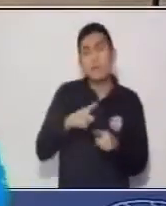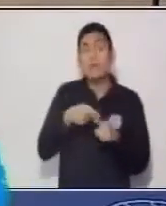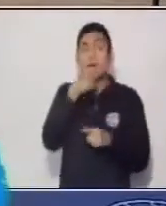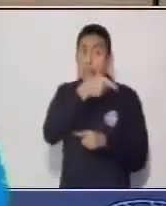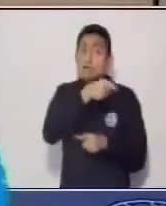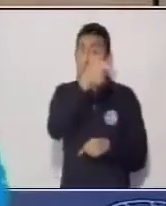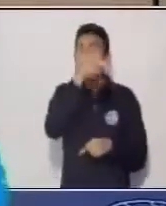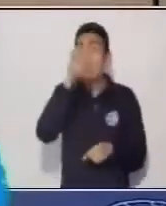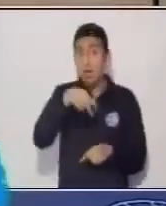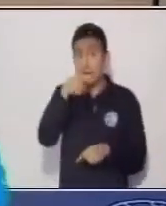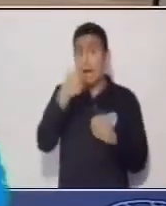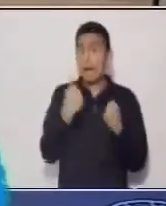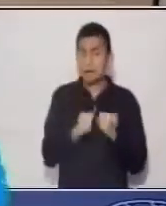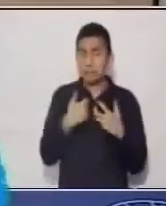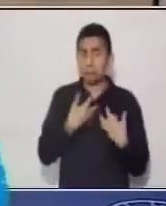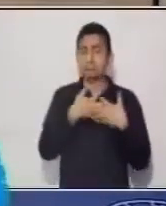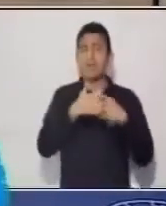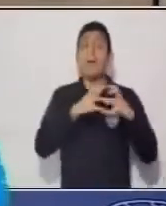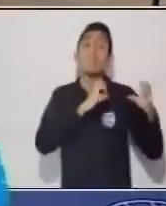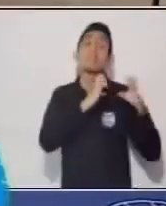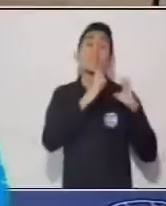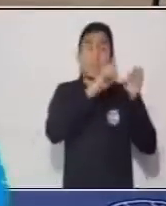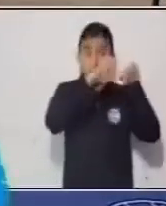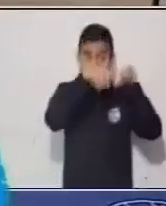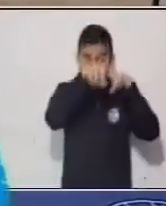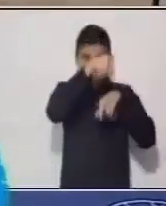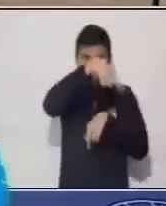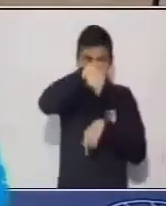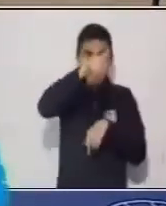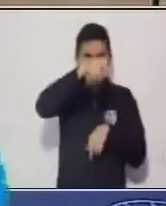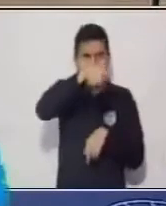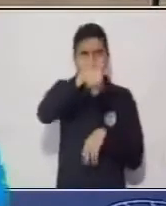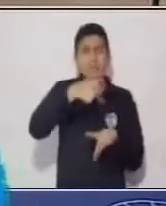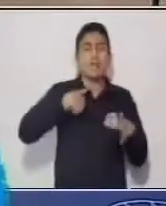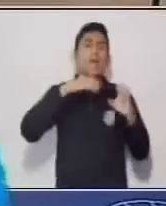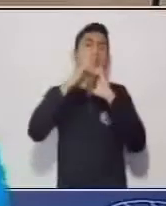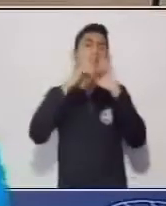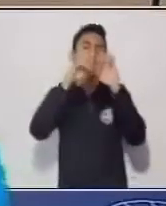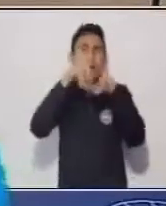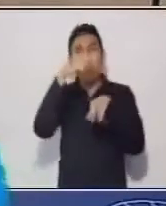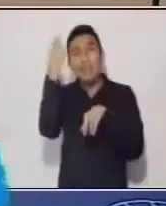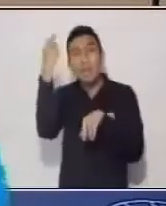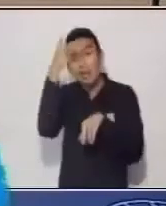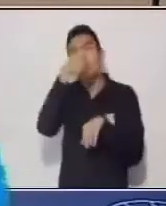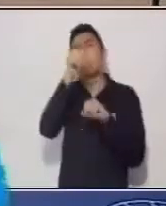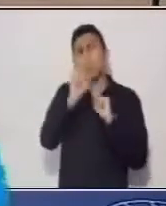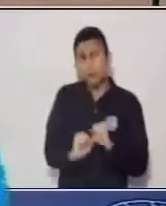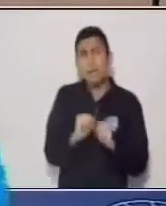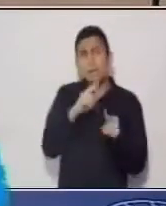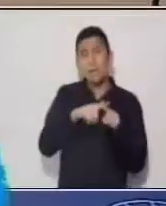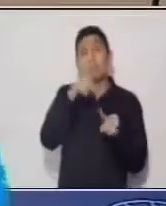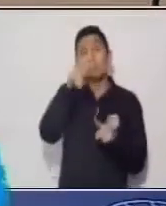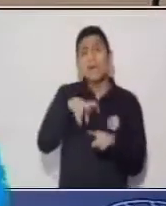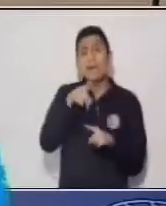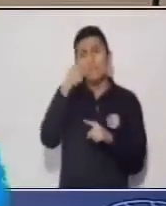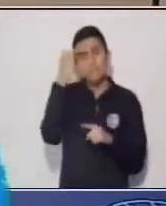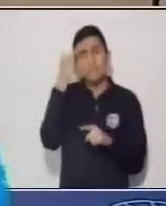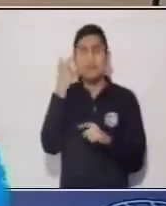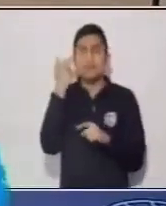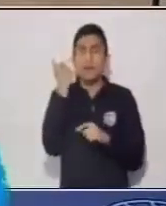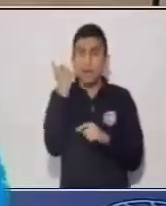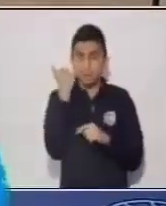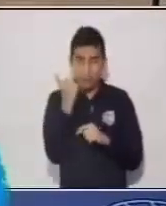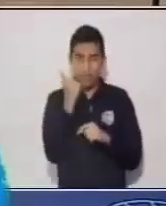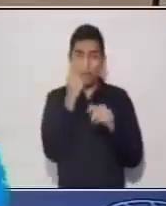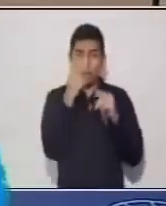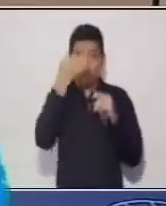ese momento necesitas realizar esa entrevista. Entonces tenemos los diálogos literarios y los no literarios que podemos encontrarlos en